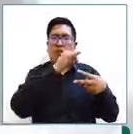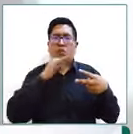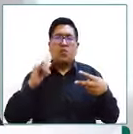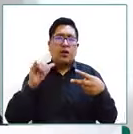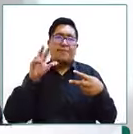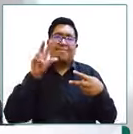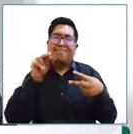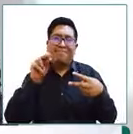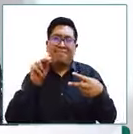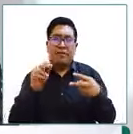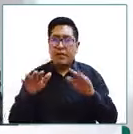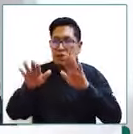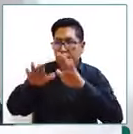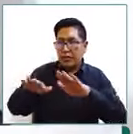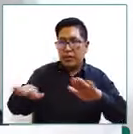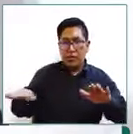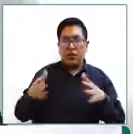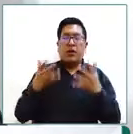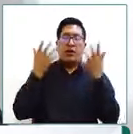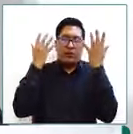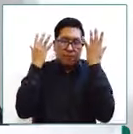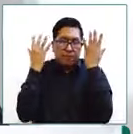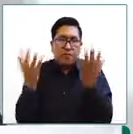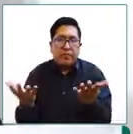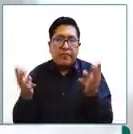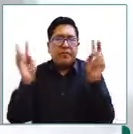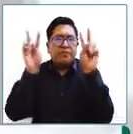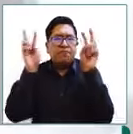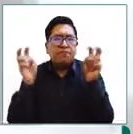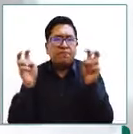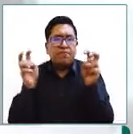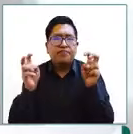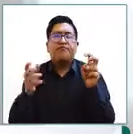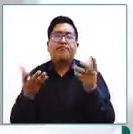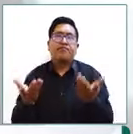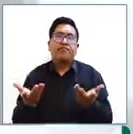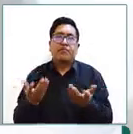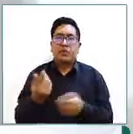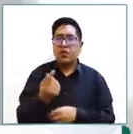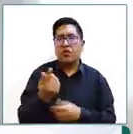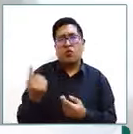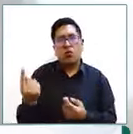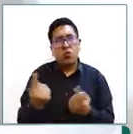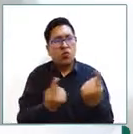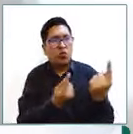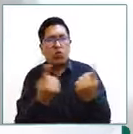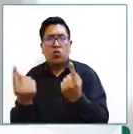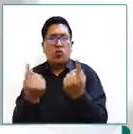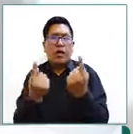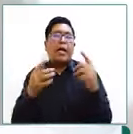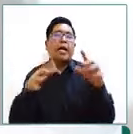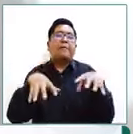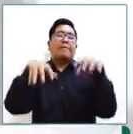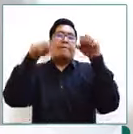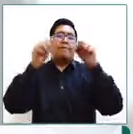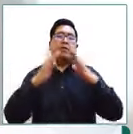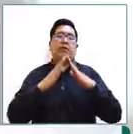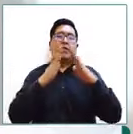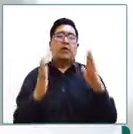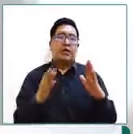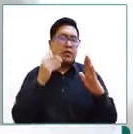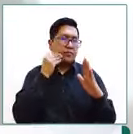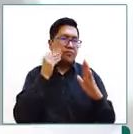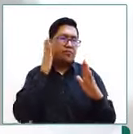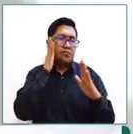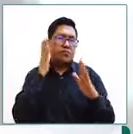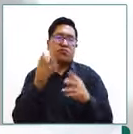niñas niñas niños y adolescentes que están bajo el cuidado bajo la protección de las